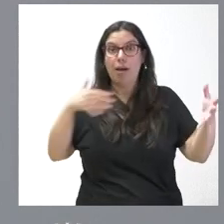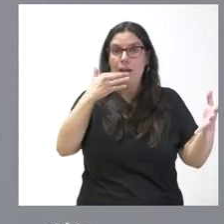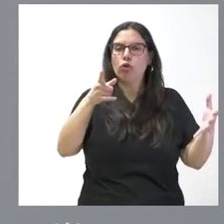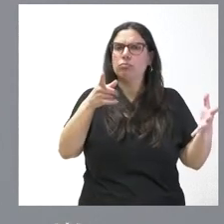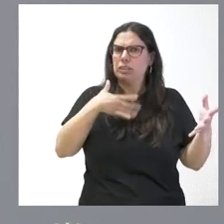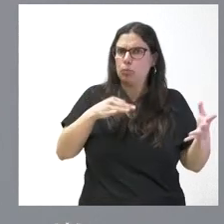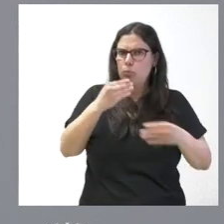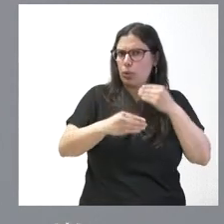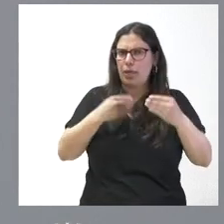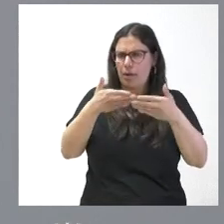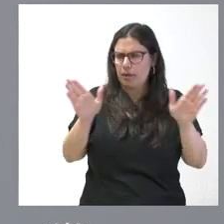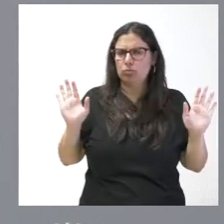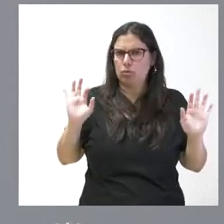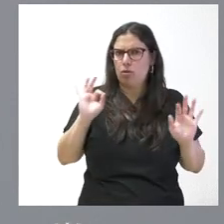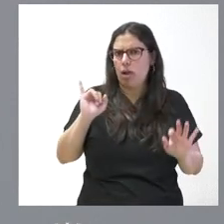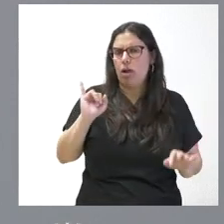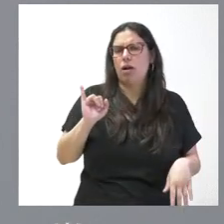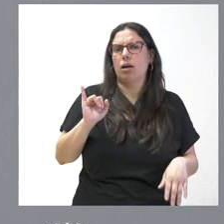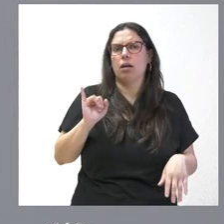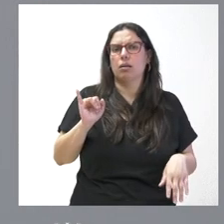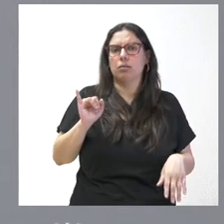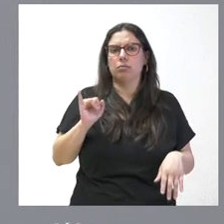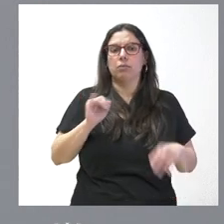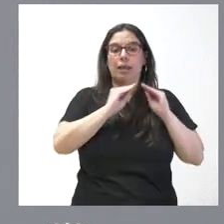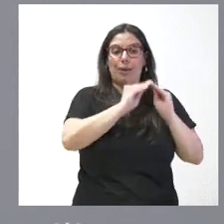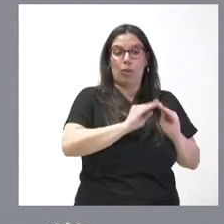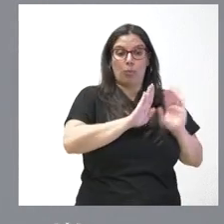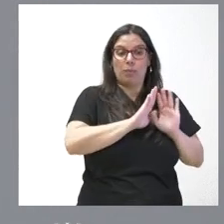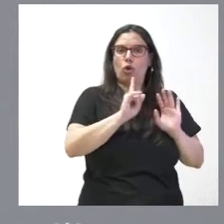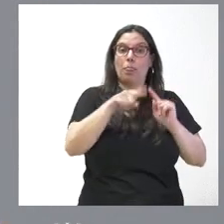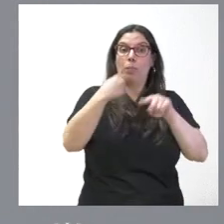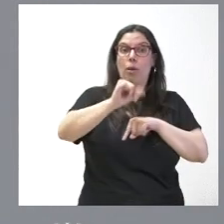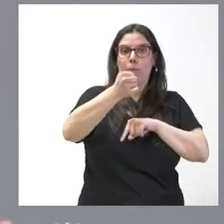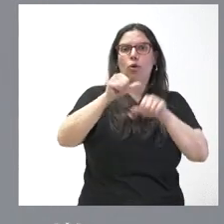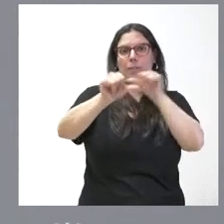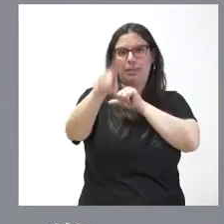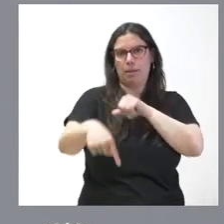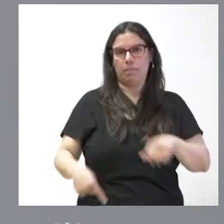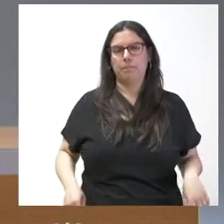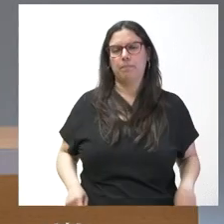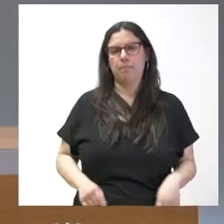pues estamos abiertos a hacerlo no solamente durante la elaboración del plan sino también durante su ejecución